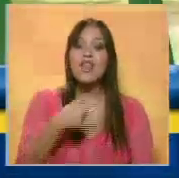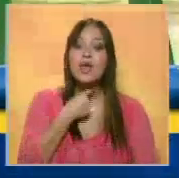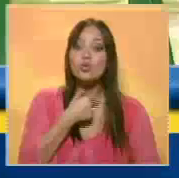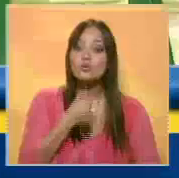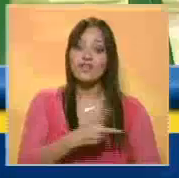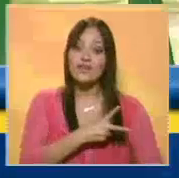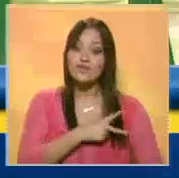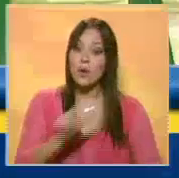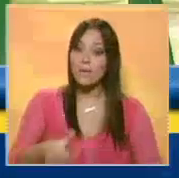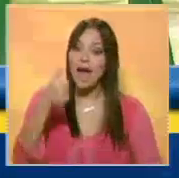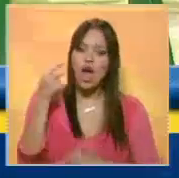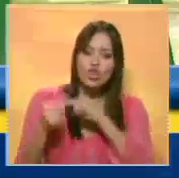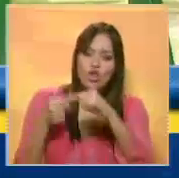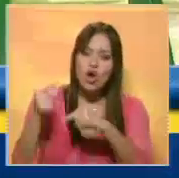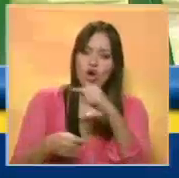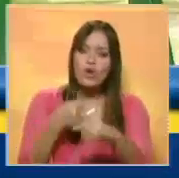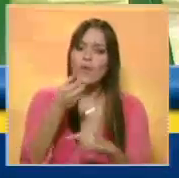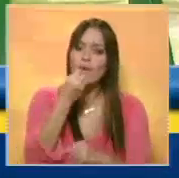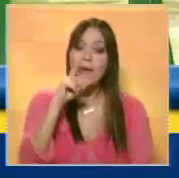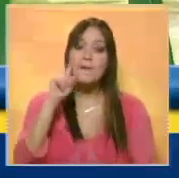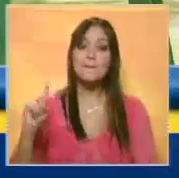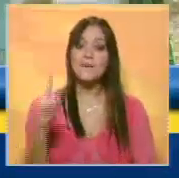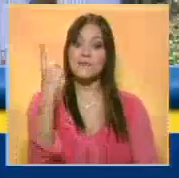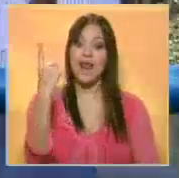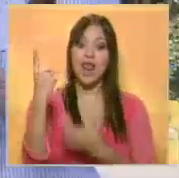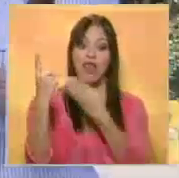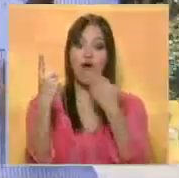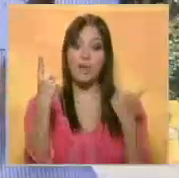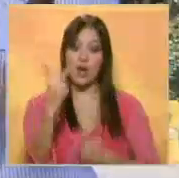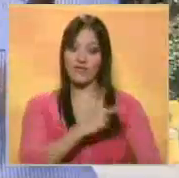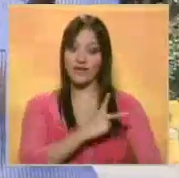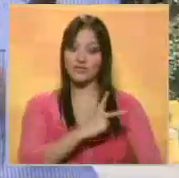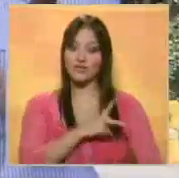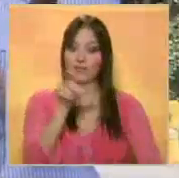día a día por mantenernos en primer lugar de sintonía.